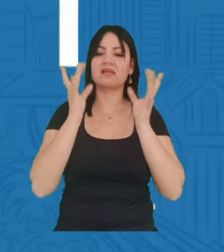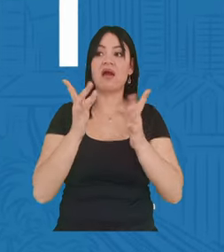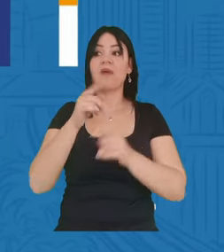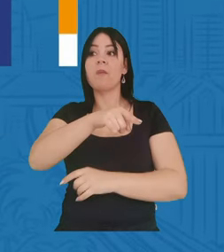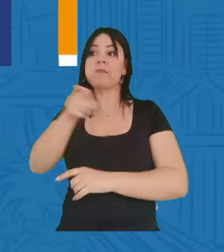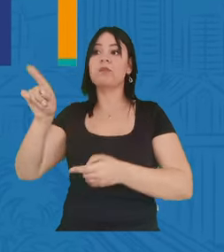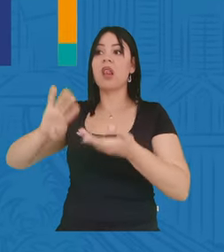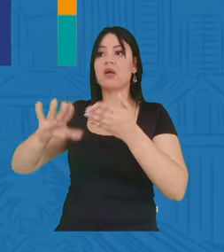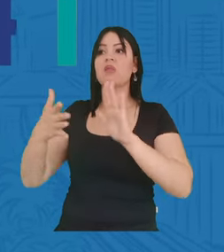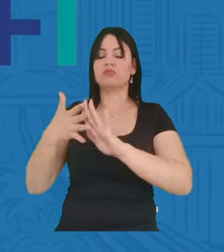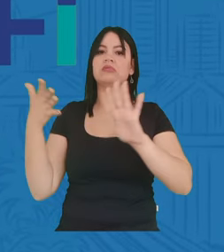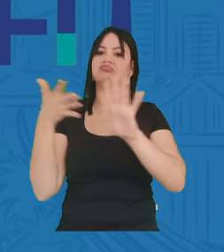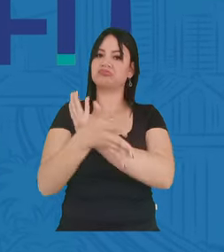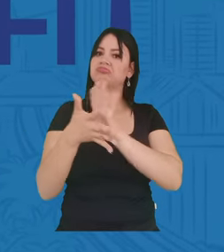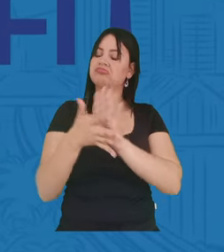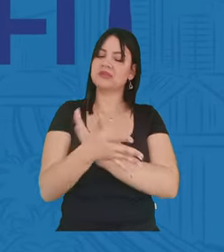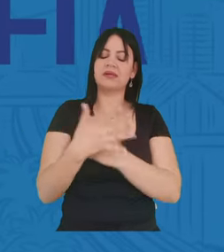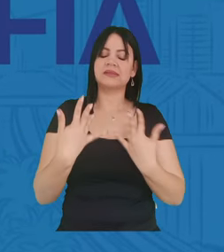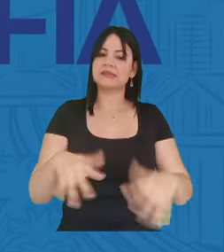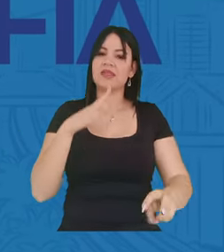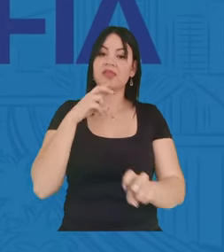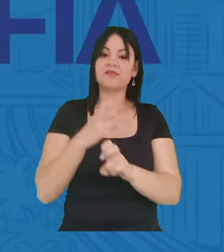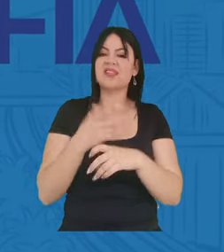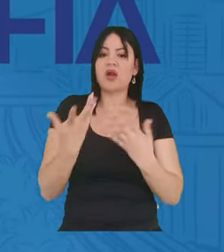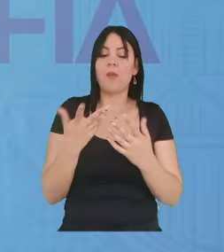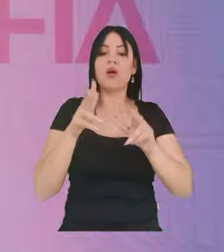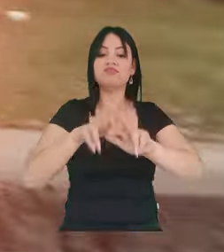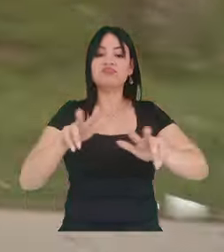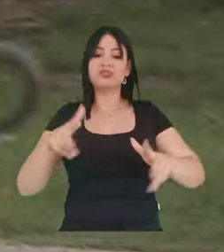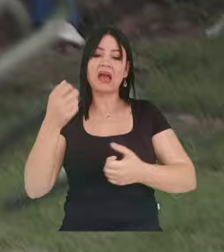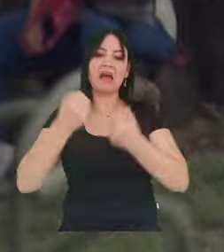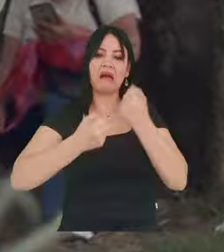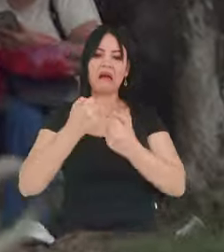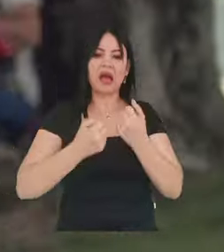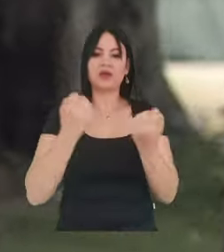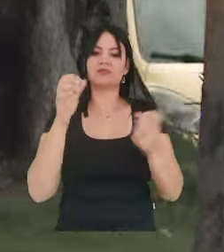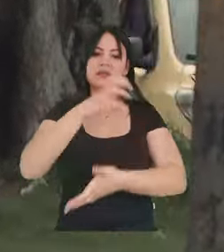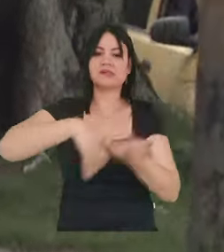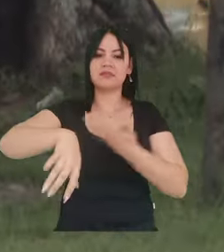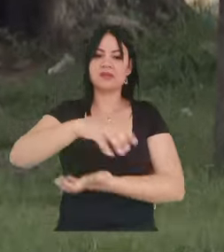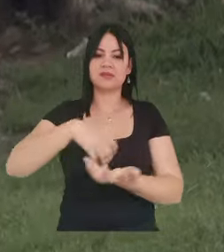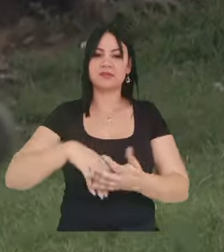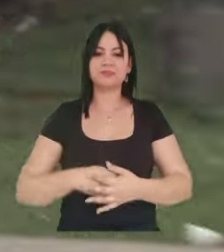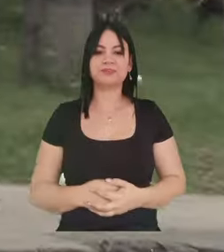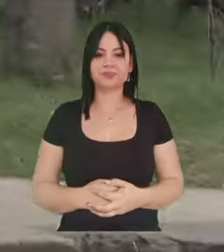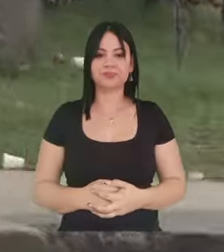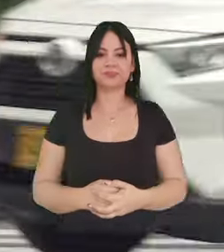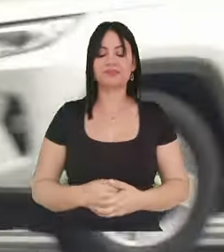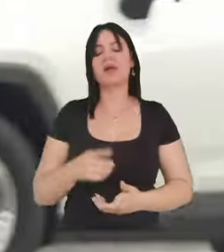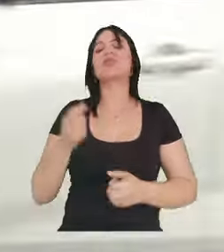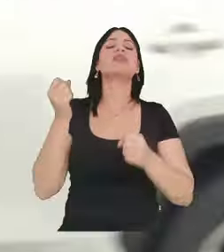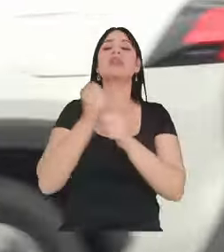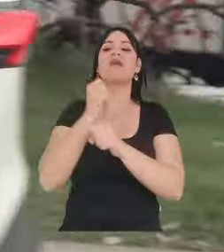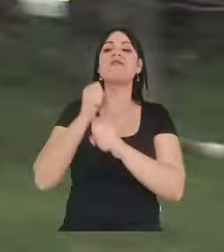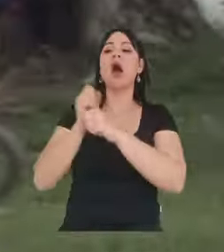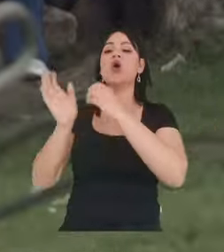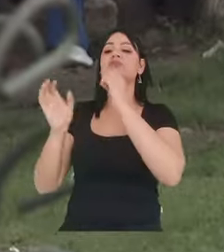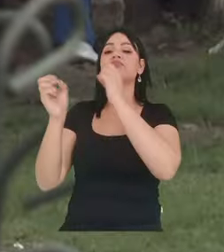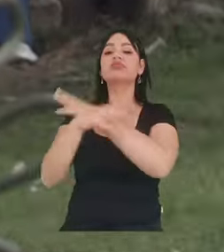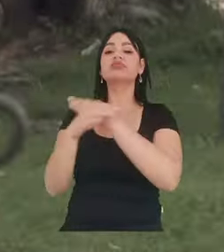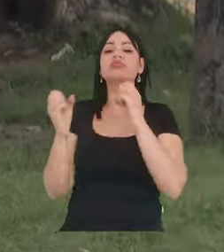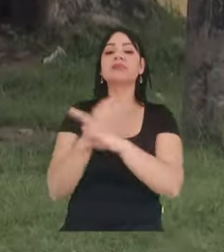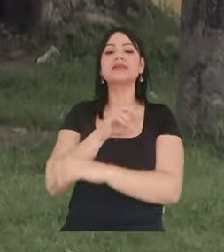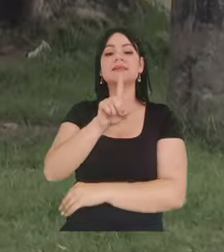problemática que hoy la comunidad exponía fuertemente que es el mal parqueo Trabajo en la 65 con la 5012 donde la